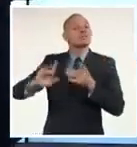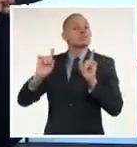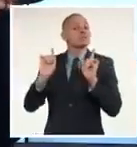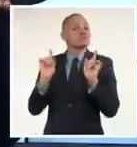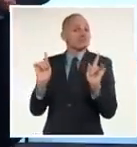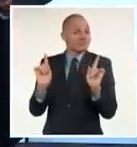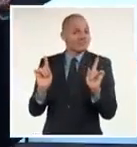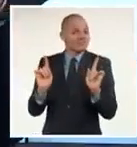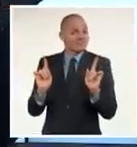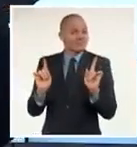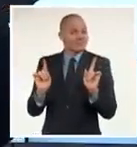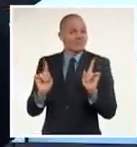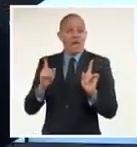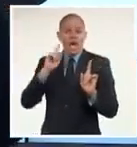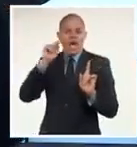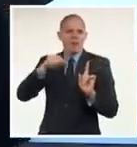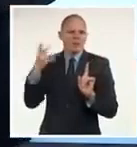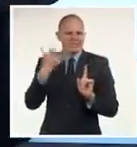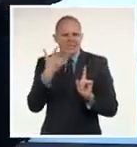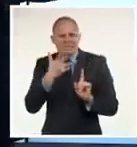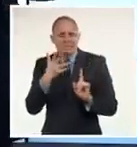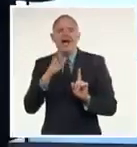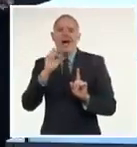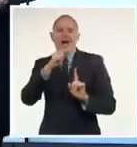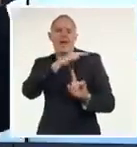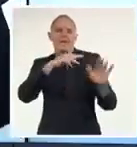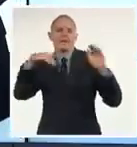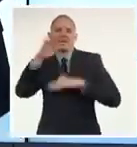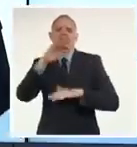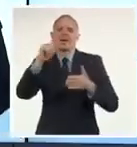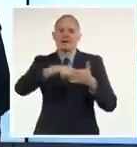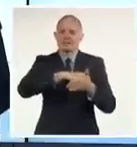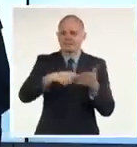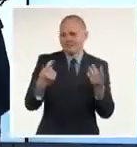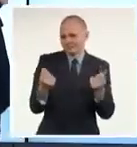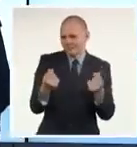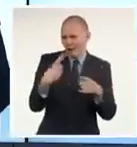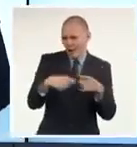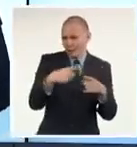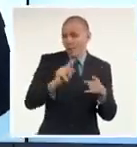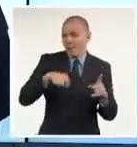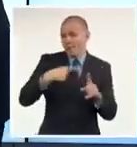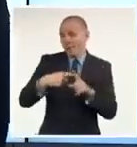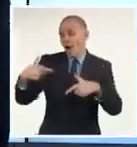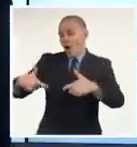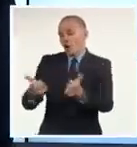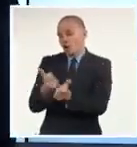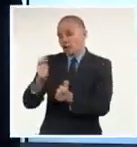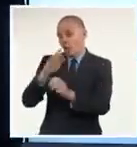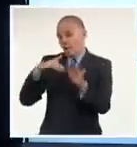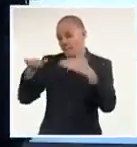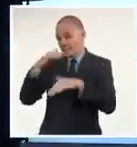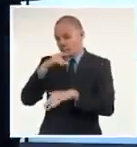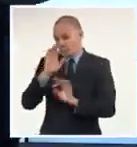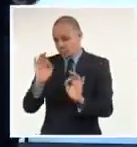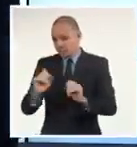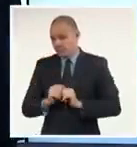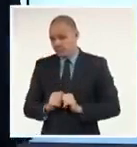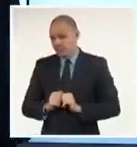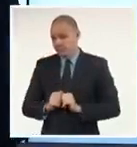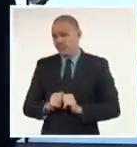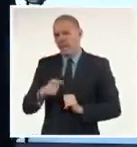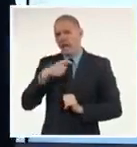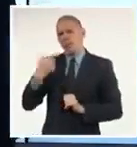Finanzas y Precios, y del Consejo de Ministros. ¿Esto qué significa? Significa que las entidades que prestaron el dinero a Cuba